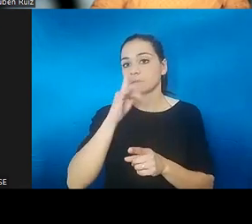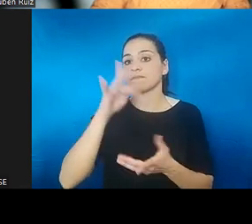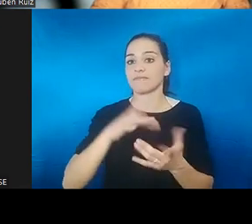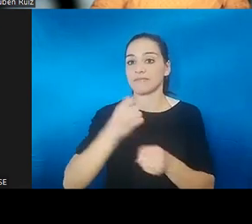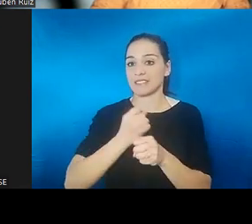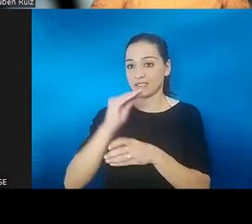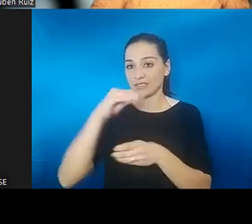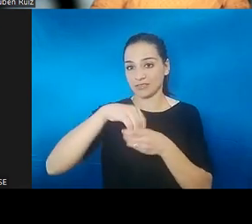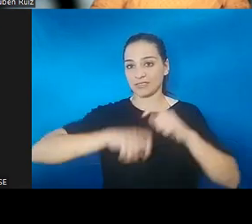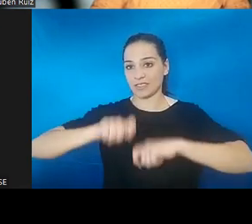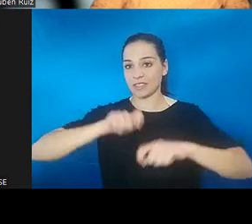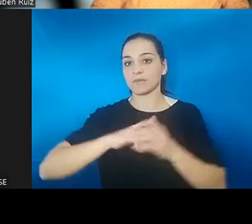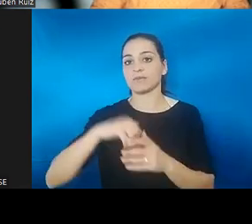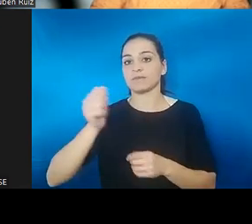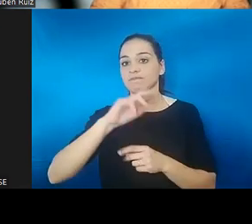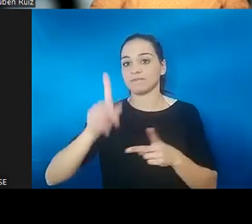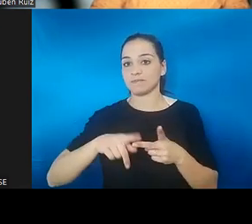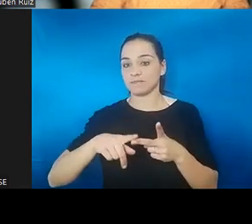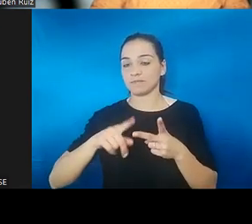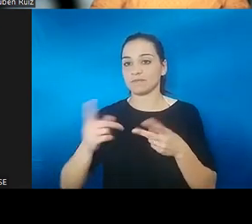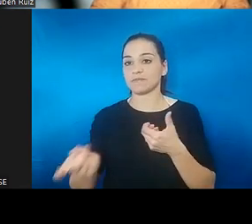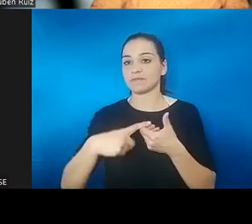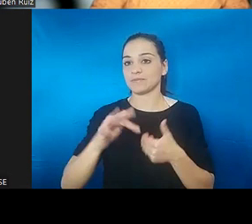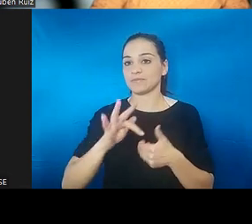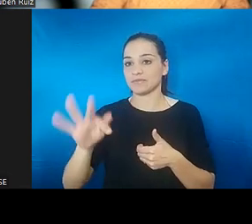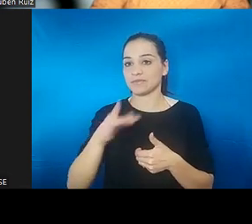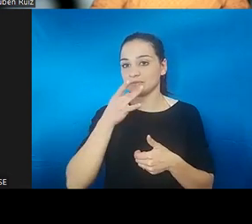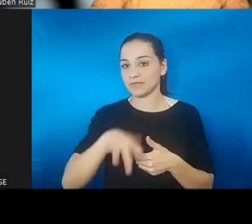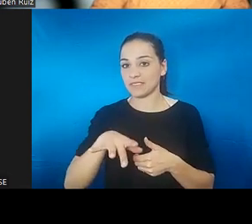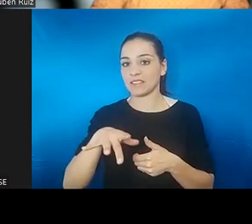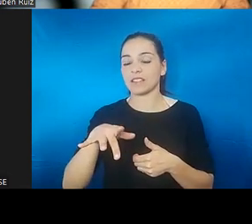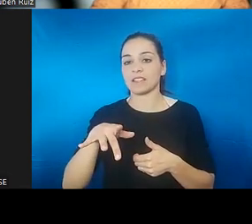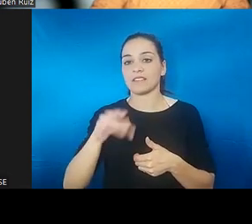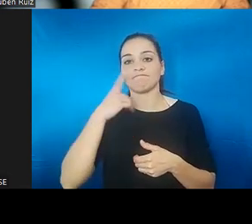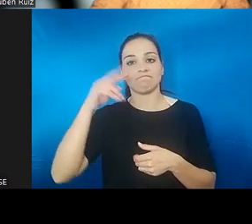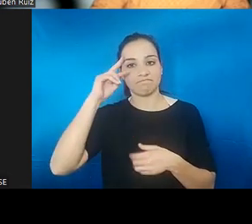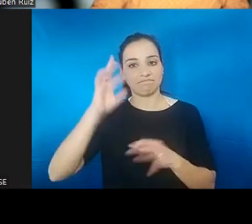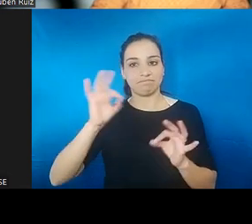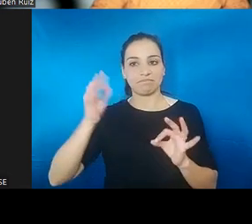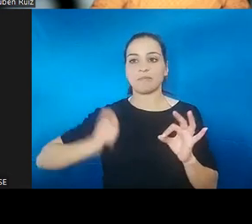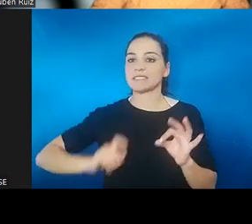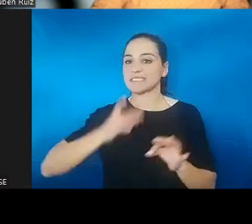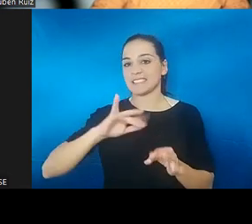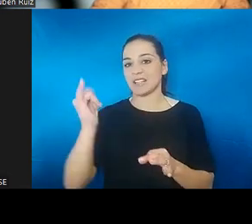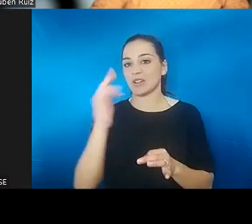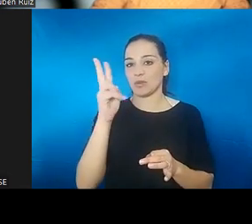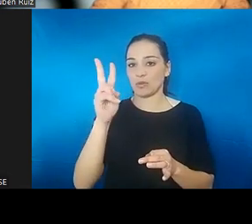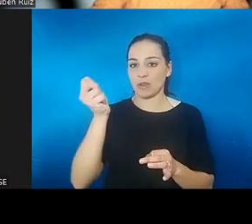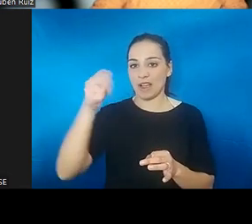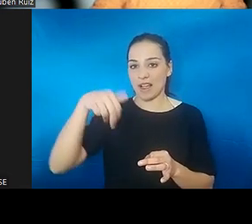En segundo lugar entrará a contarnos su experiencia ya profesional Juan Manuel Maza, es